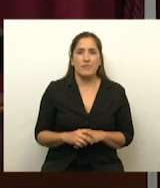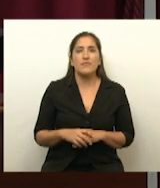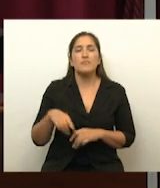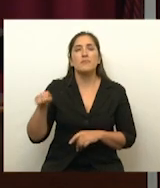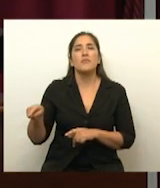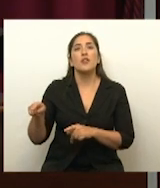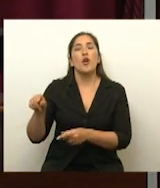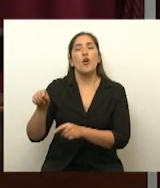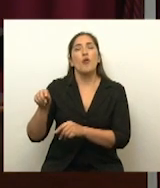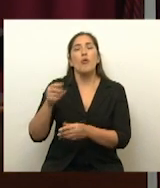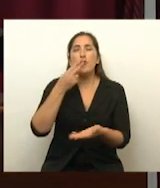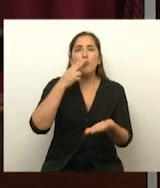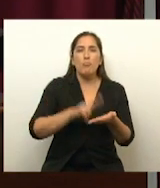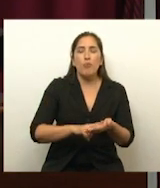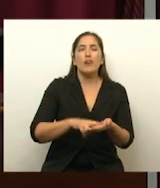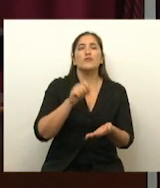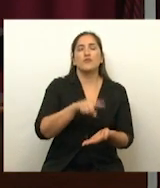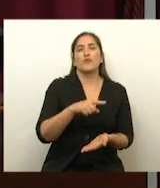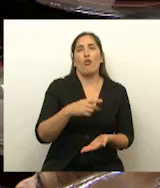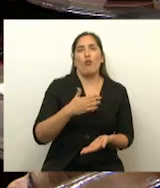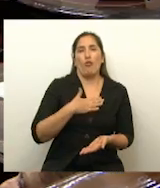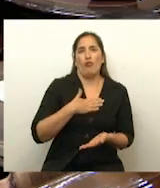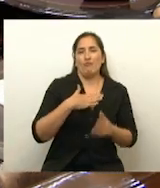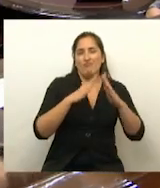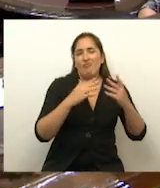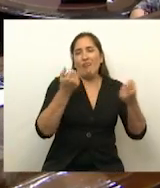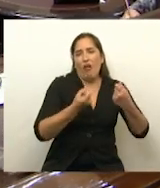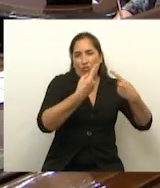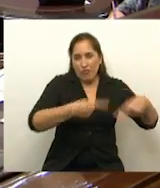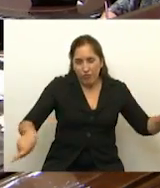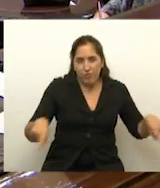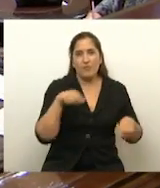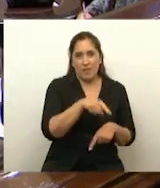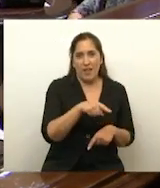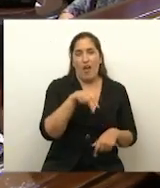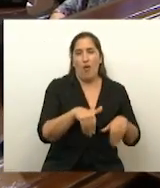modifica el impuesto sobre los bienes personales respecto a abstenciones y progresividad del gravamen.